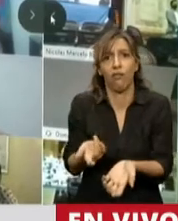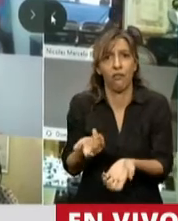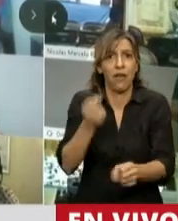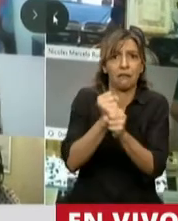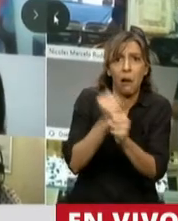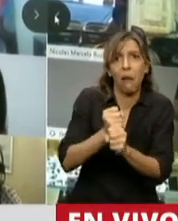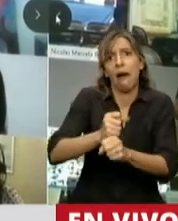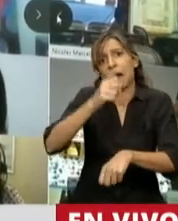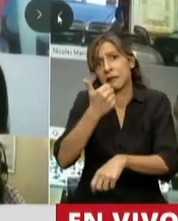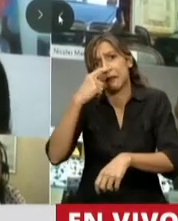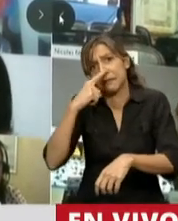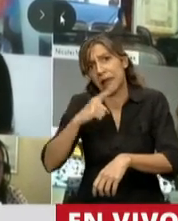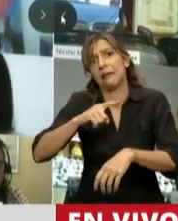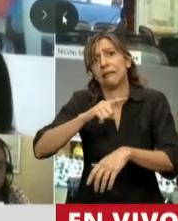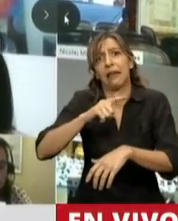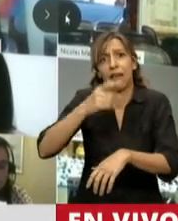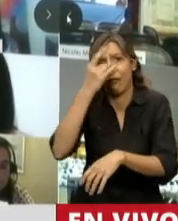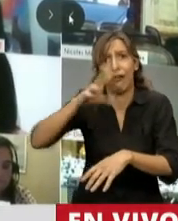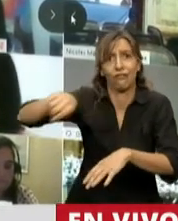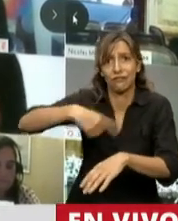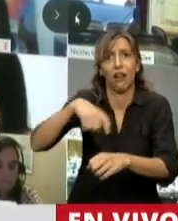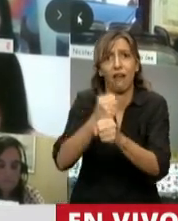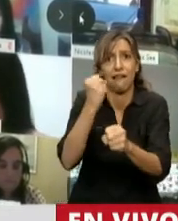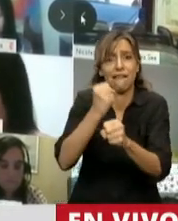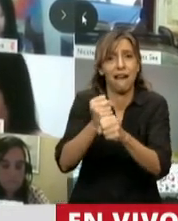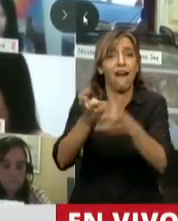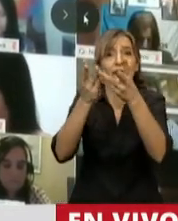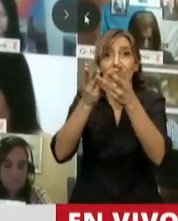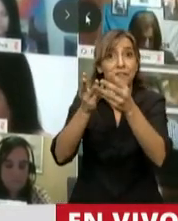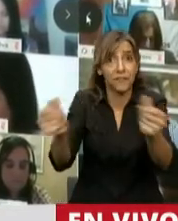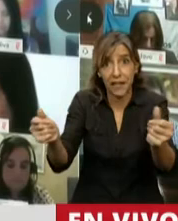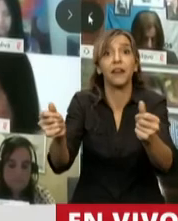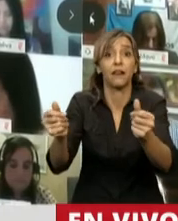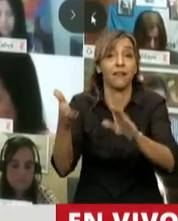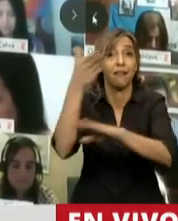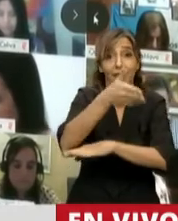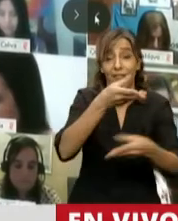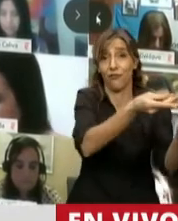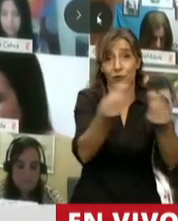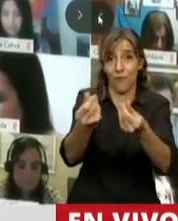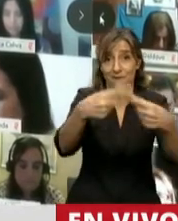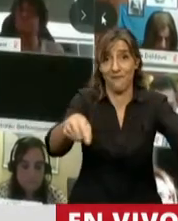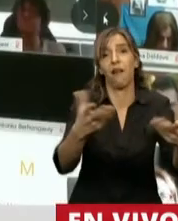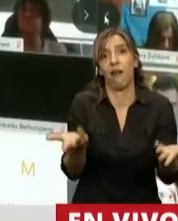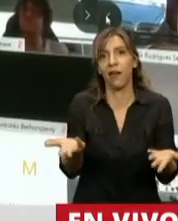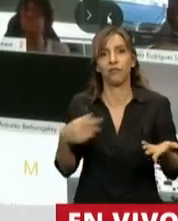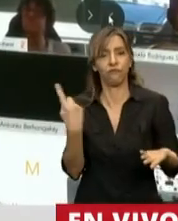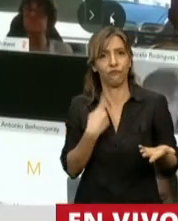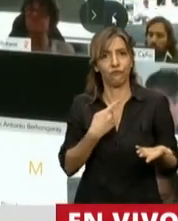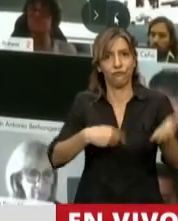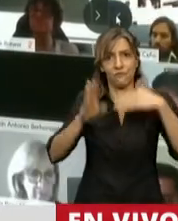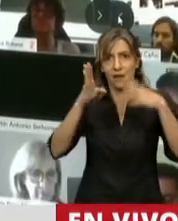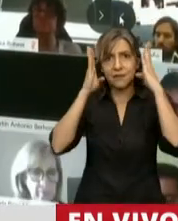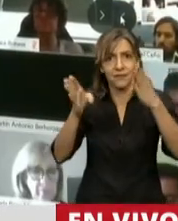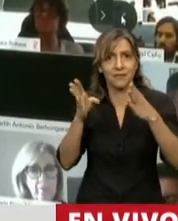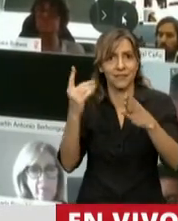horas, terminó y automáticamente se transforma en un consumidor. Tenemos que hablar de los consumidores. Yo creo que el funcionario que envió eso